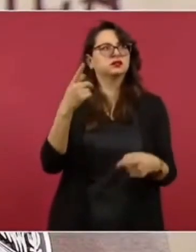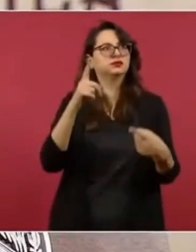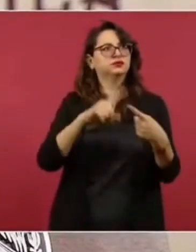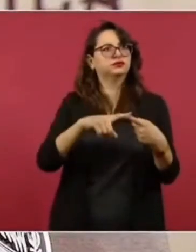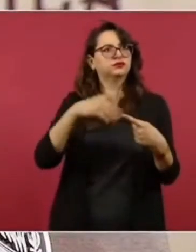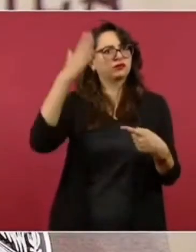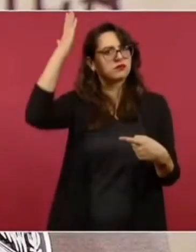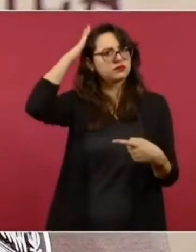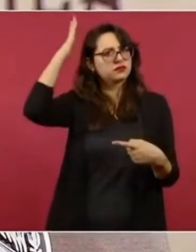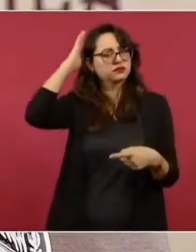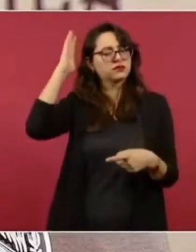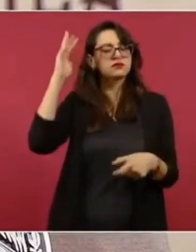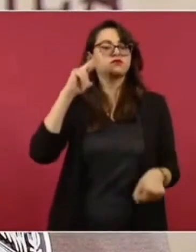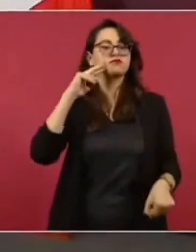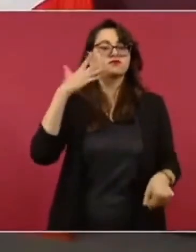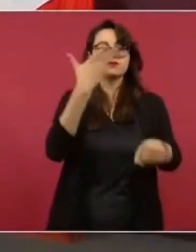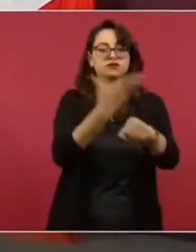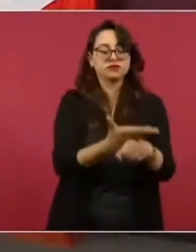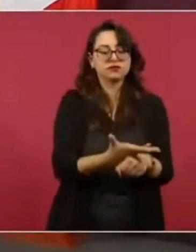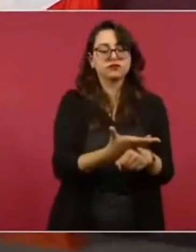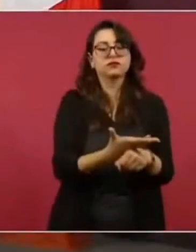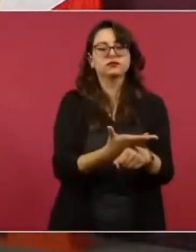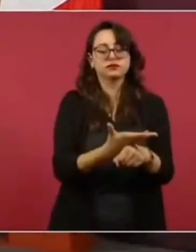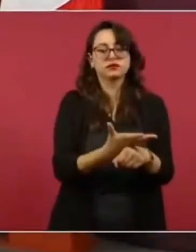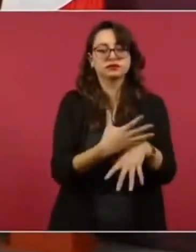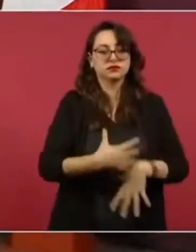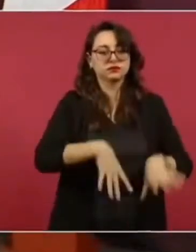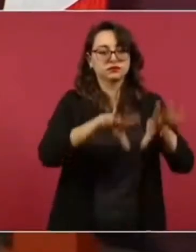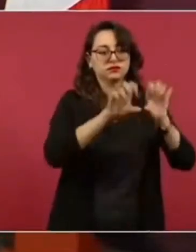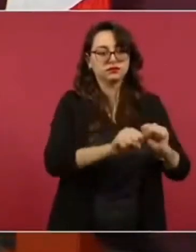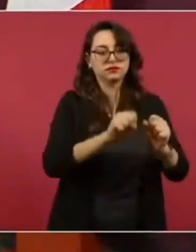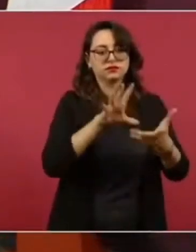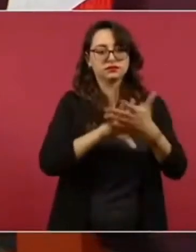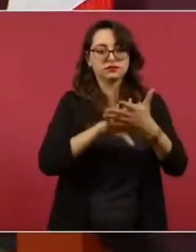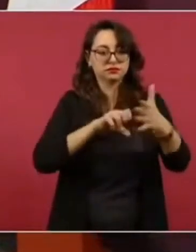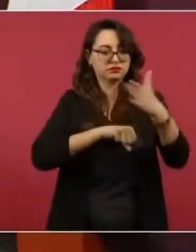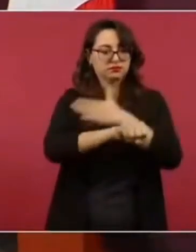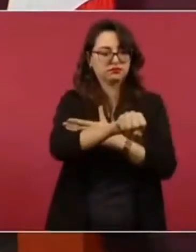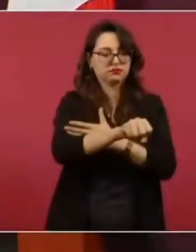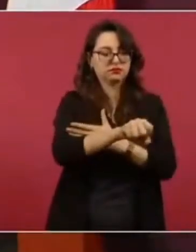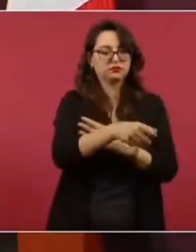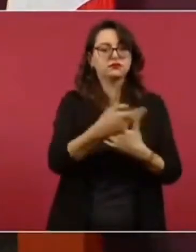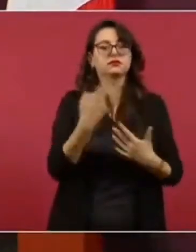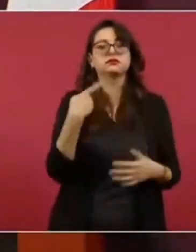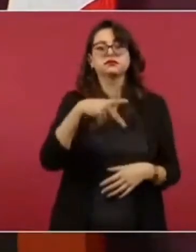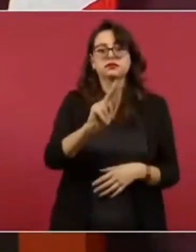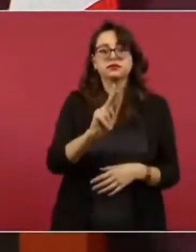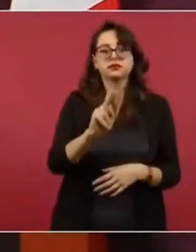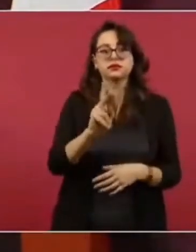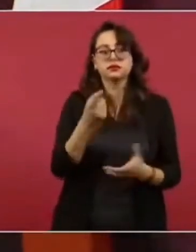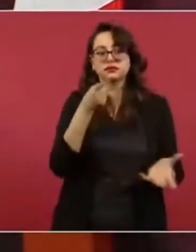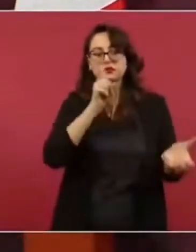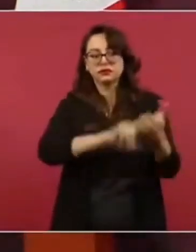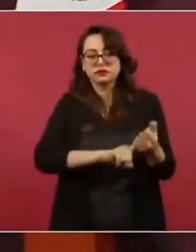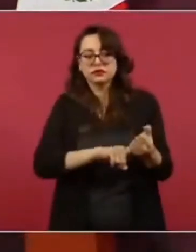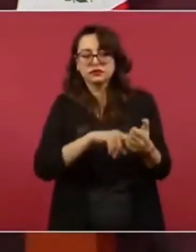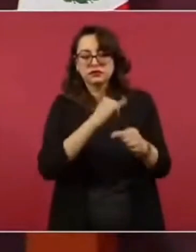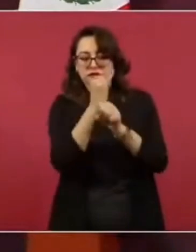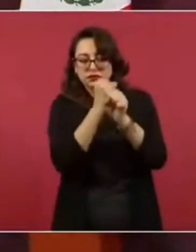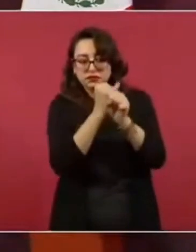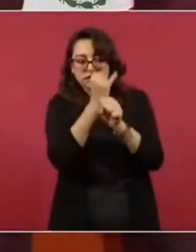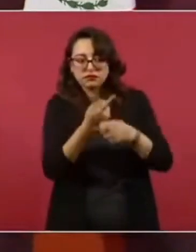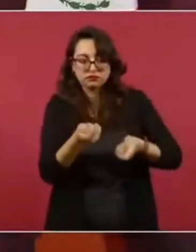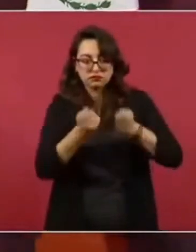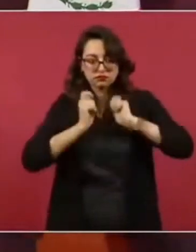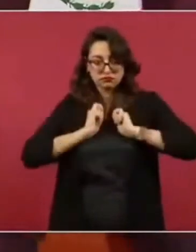migratoria entre ellos. No conocemos, no es nuestra tarea conocer a fondo qué contienen las carpetas de investigación. Más